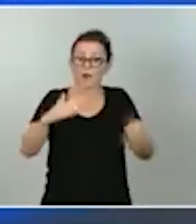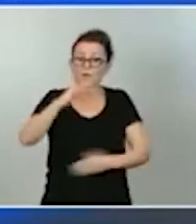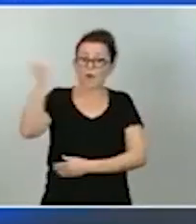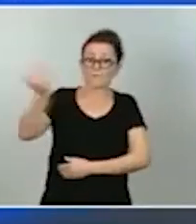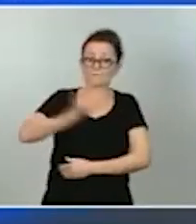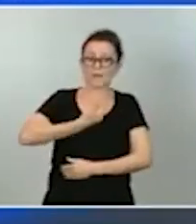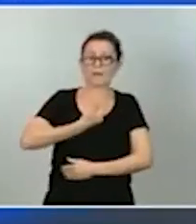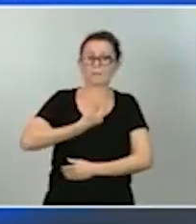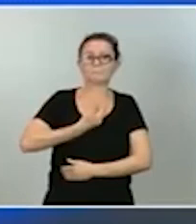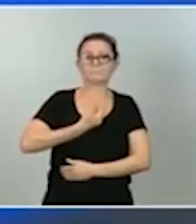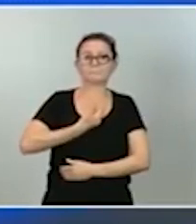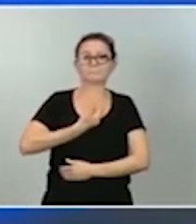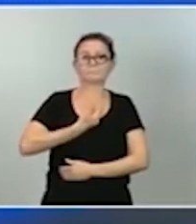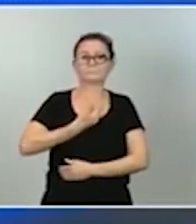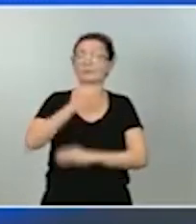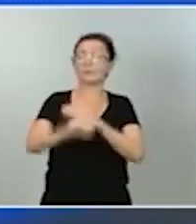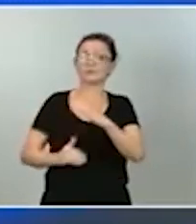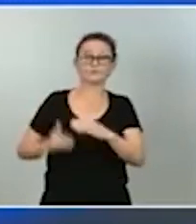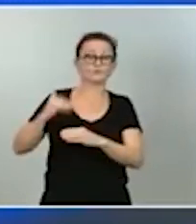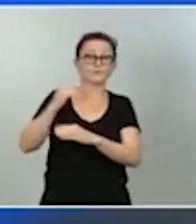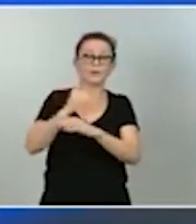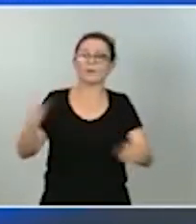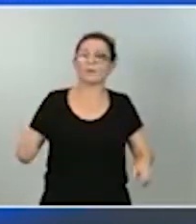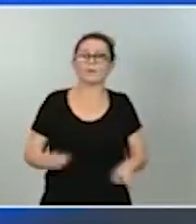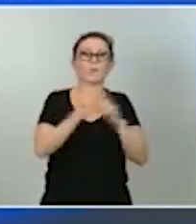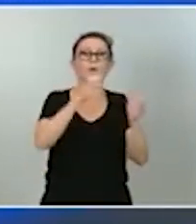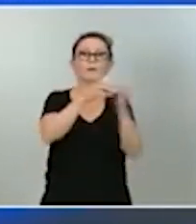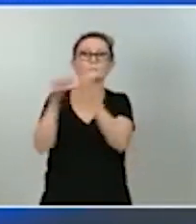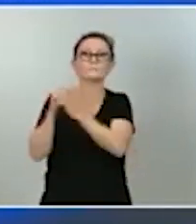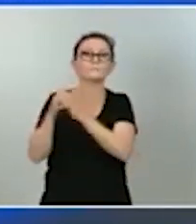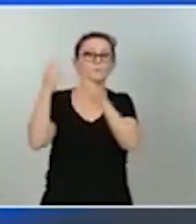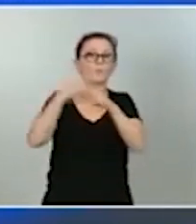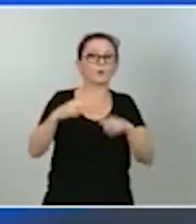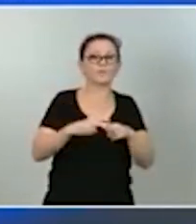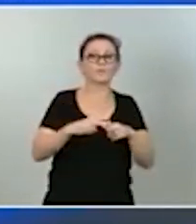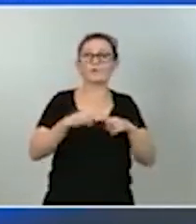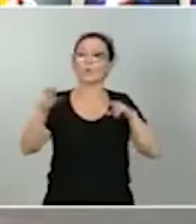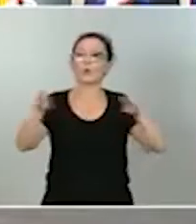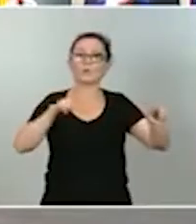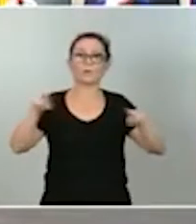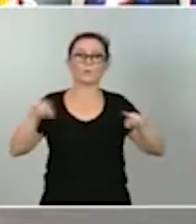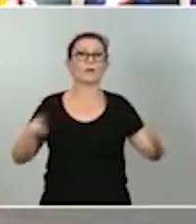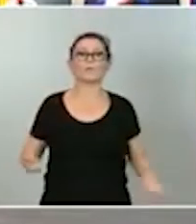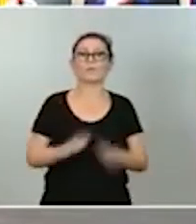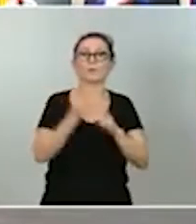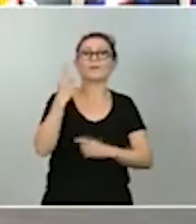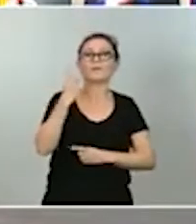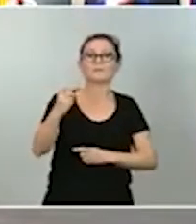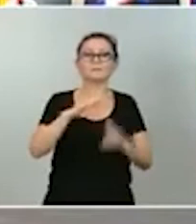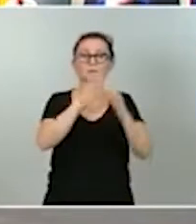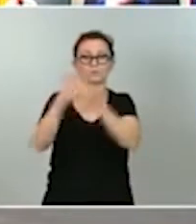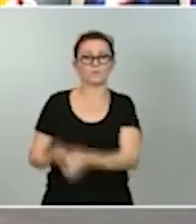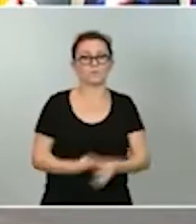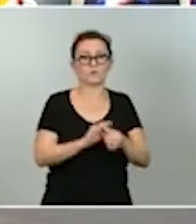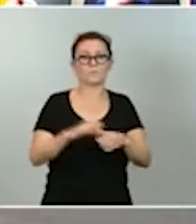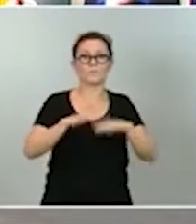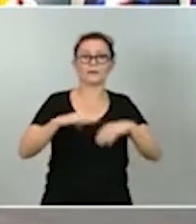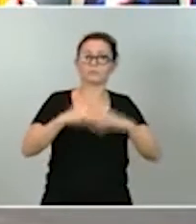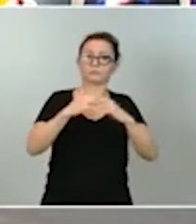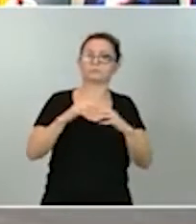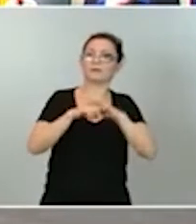lindes de los partidos políticos. Reclama la unión en el esfuerzo de la recuperación y la transformación de nuestro país.